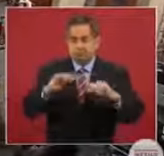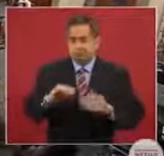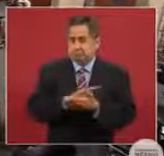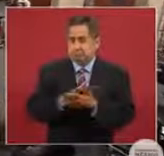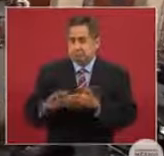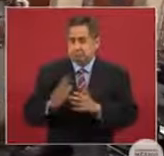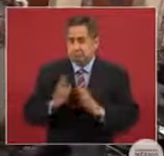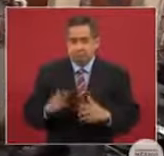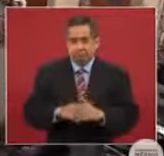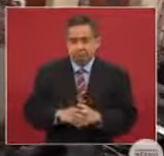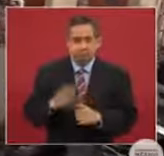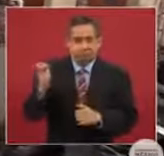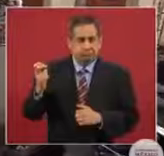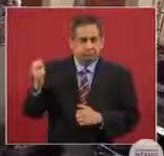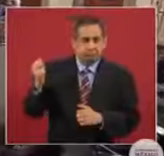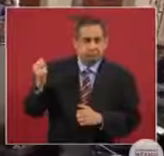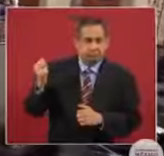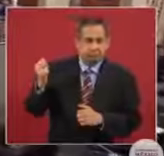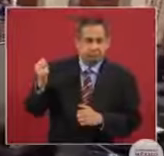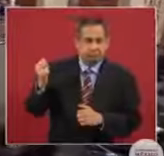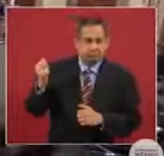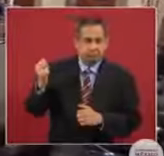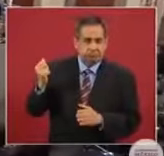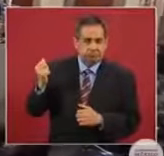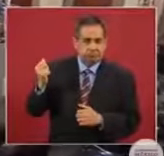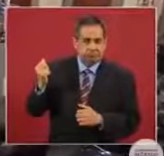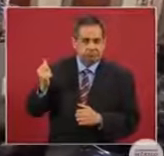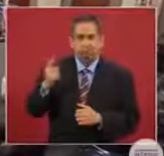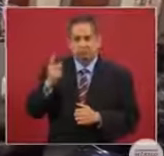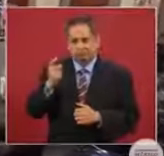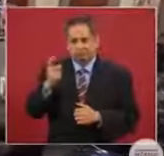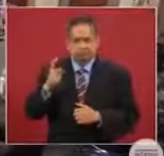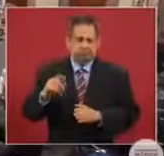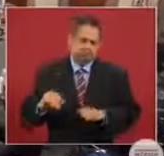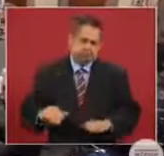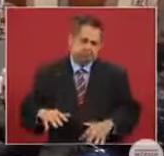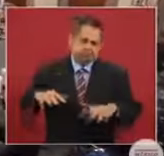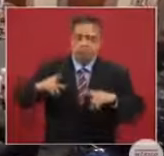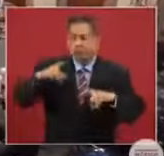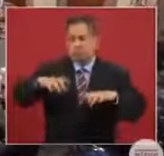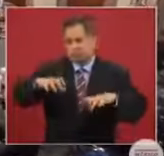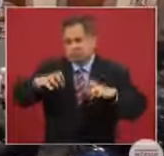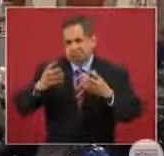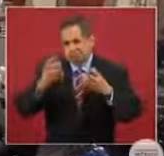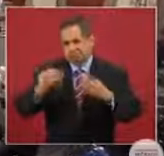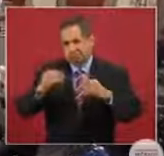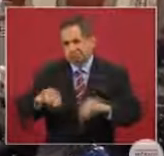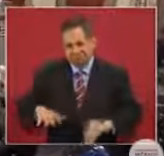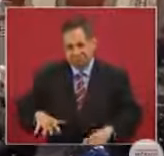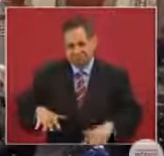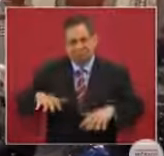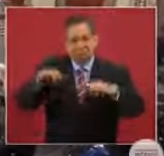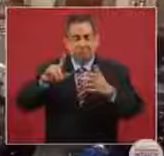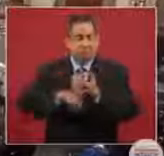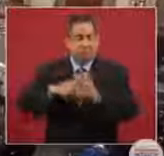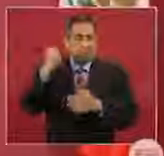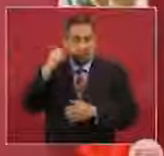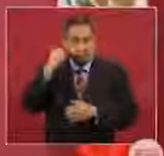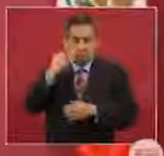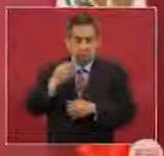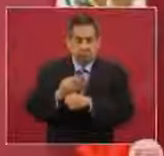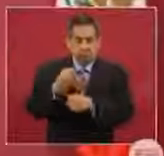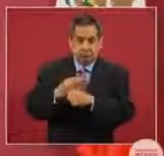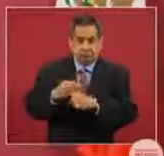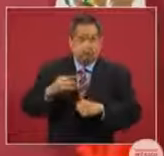Así está. Pero sí se encharcó, porque llovió mucho, llueve mucho en Tabasco y está lloviendo